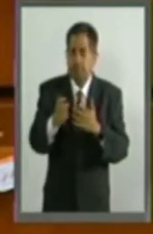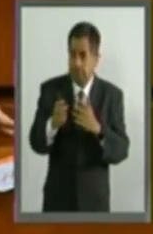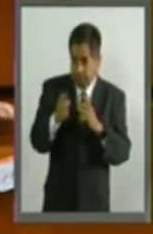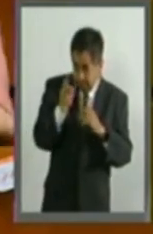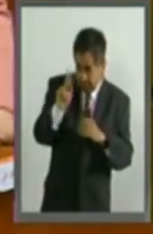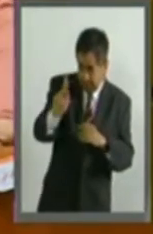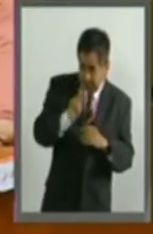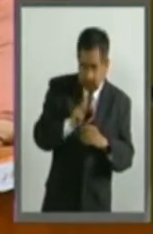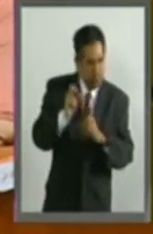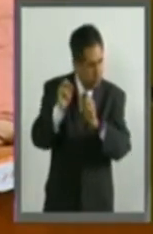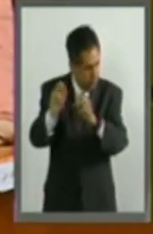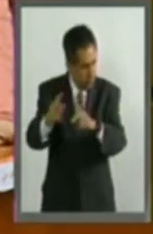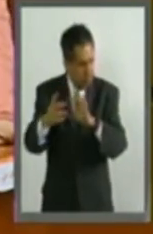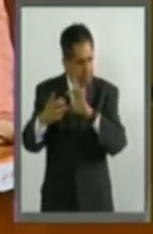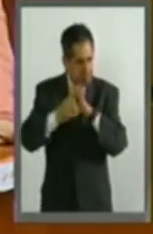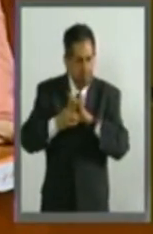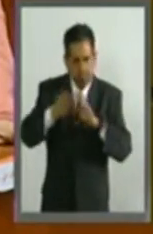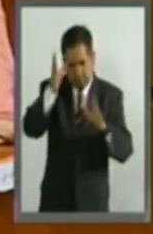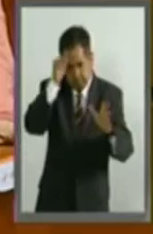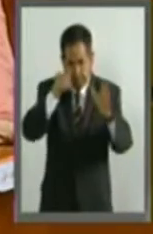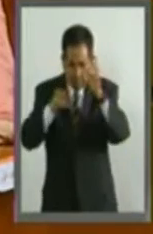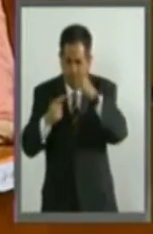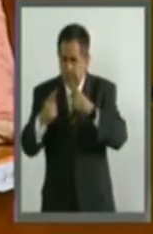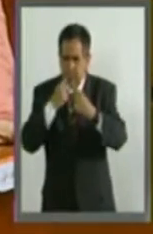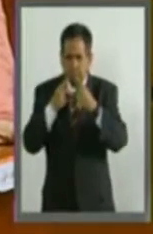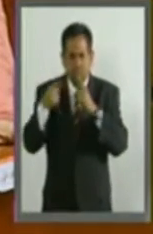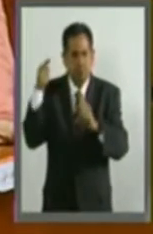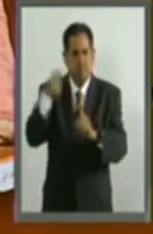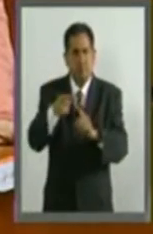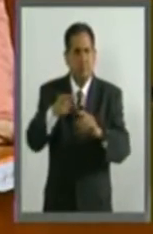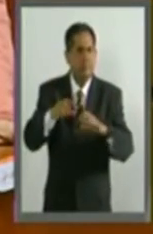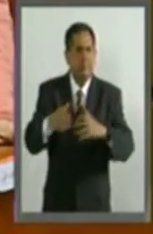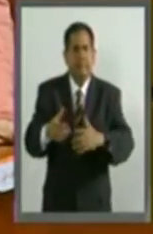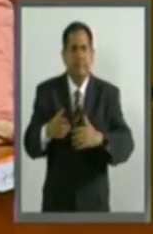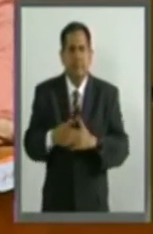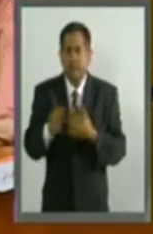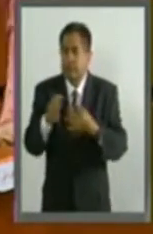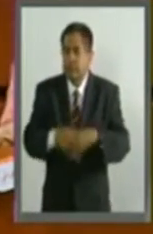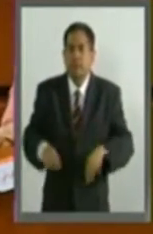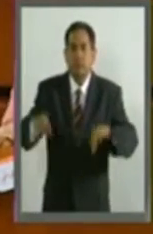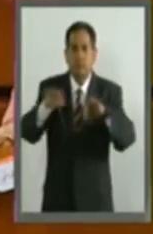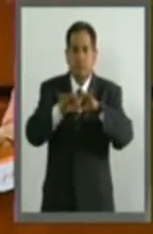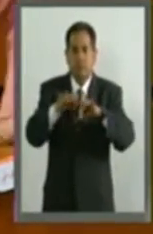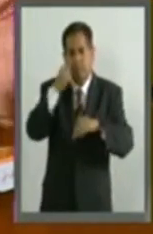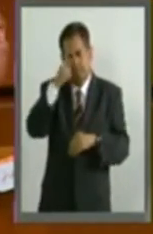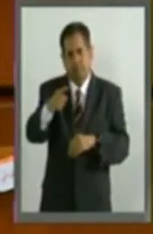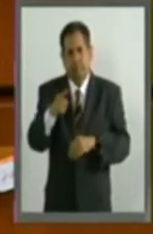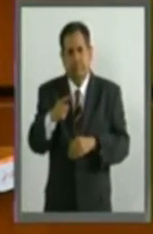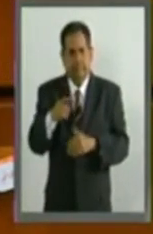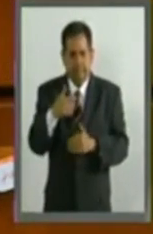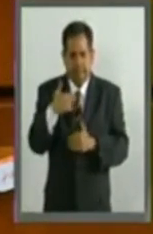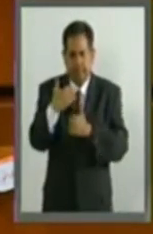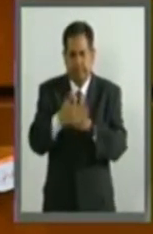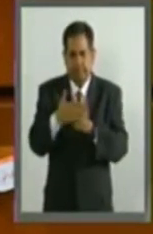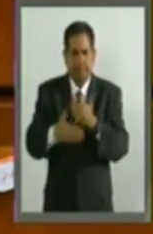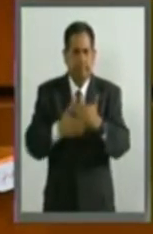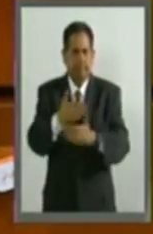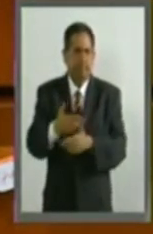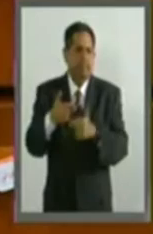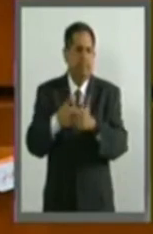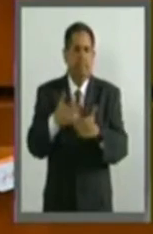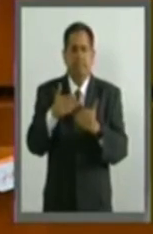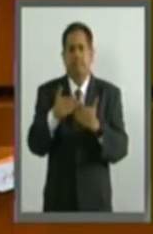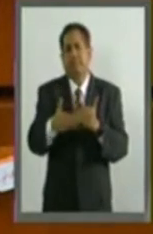a conclusiones que sean fundamentales para lo que sigue en estos